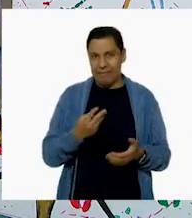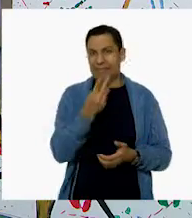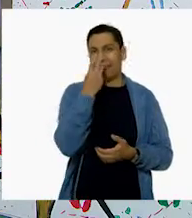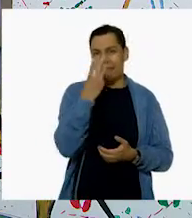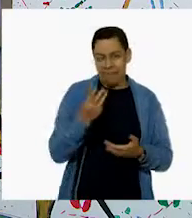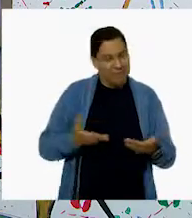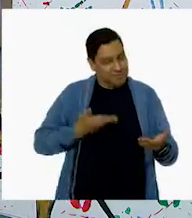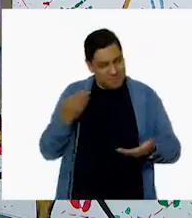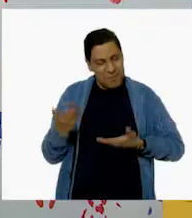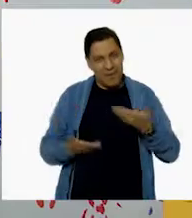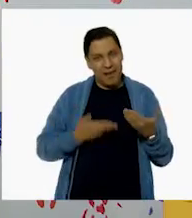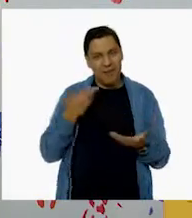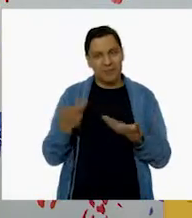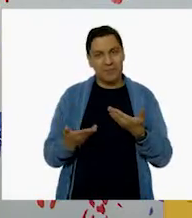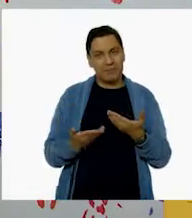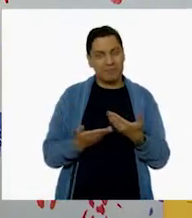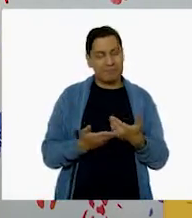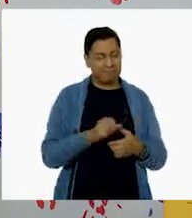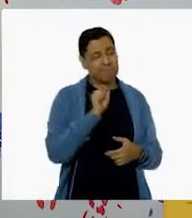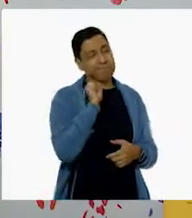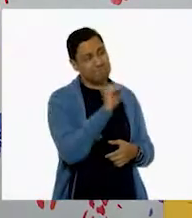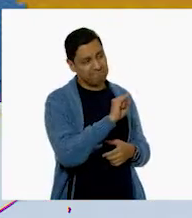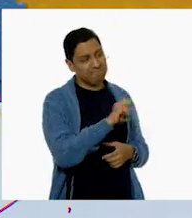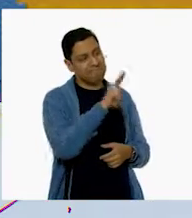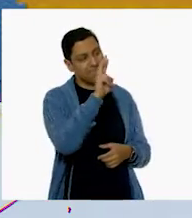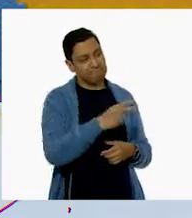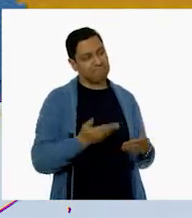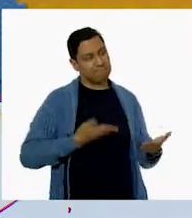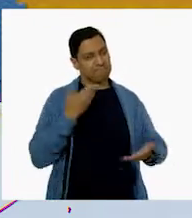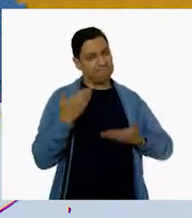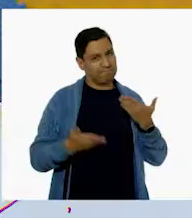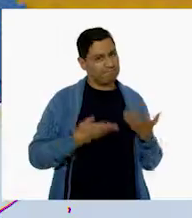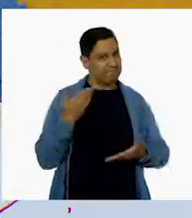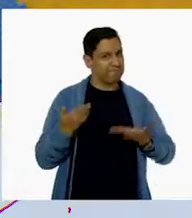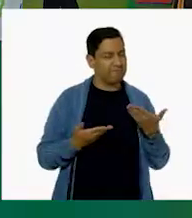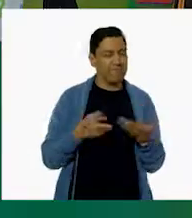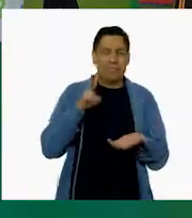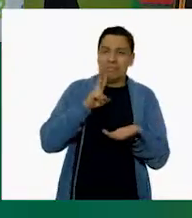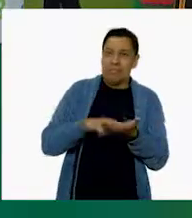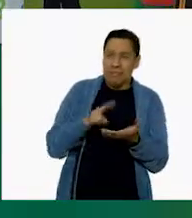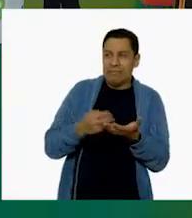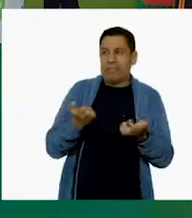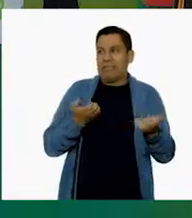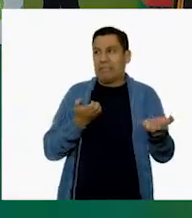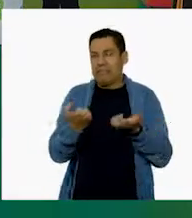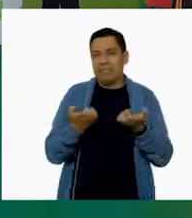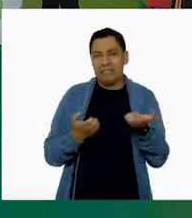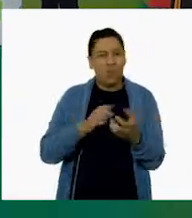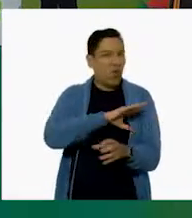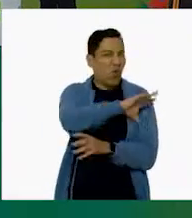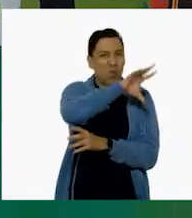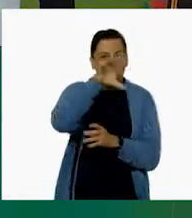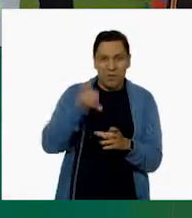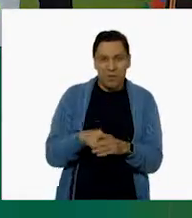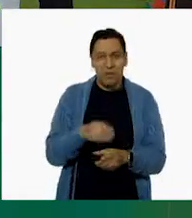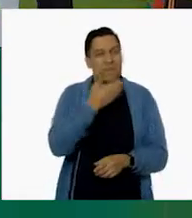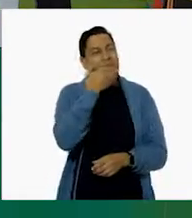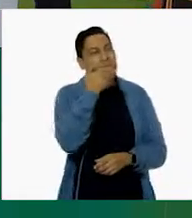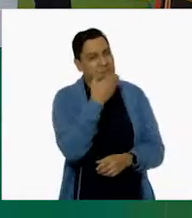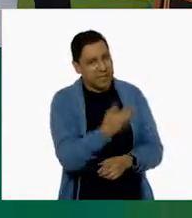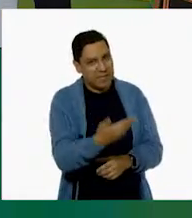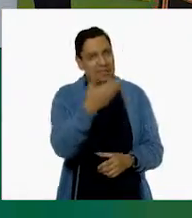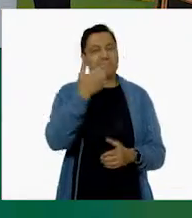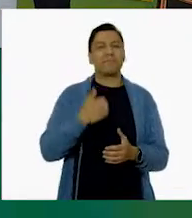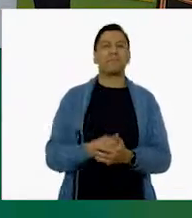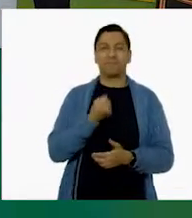nos puso a bailar. Sí. Es muy bueno bailar. Sí. Y saltar y ejercitarnos y todo. Muy bien. Hacer ejercicio es